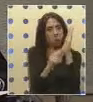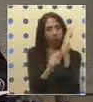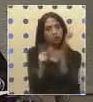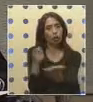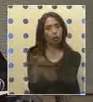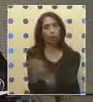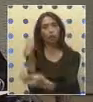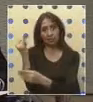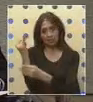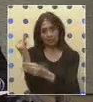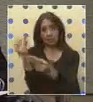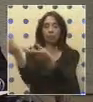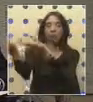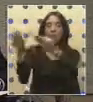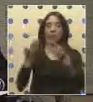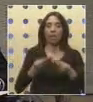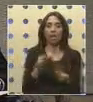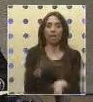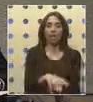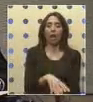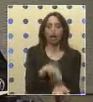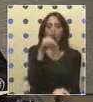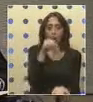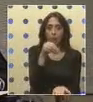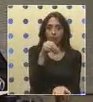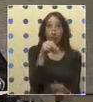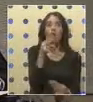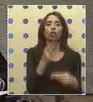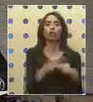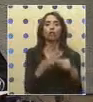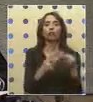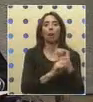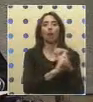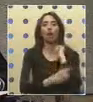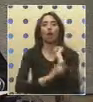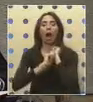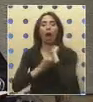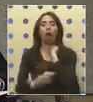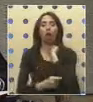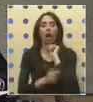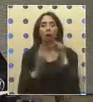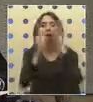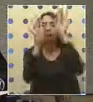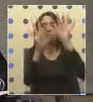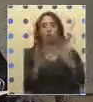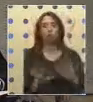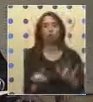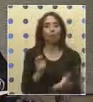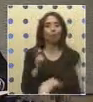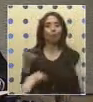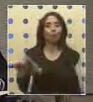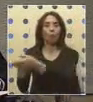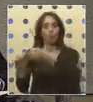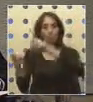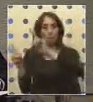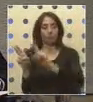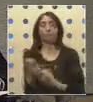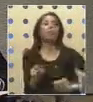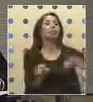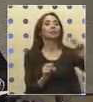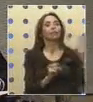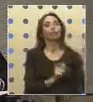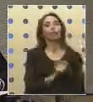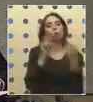afirmativo remitiendo a esta corporación la copia del mismo y las identidades de los abogados que intervinieron en su confección. En segundo lugar, al Ministro de